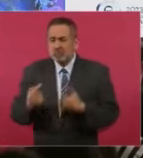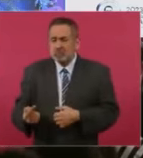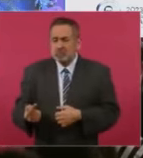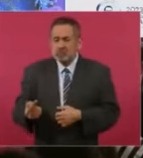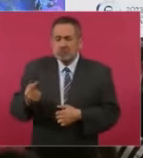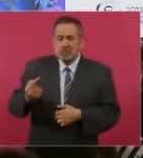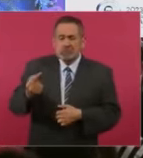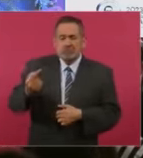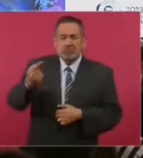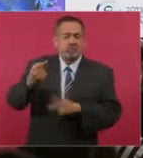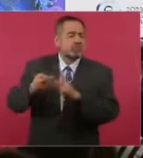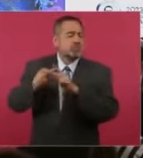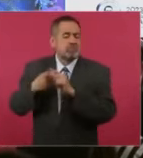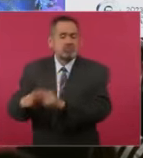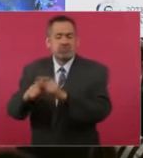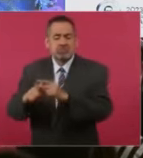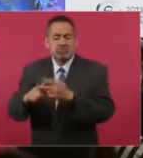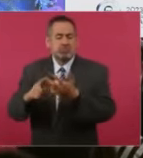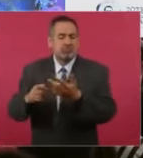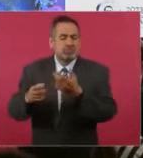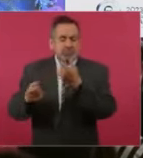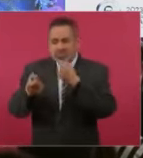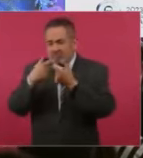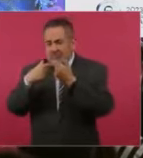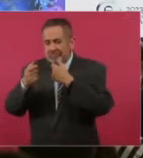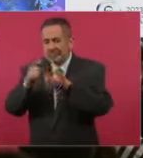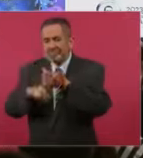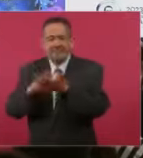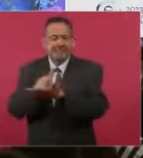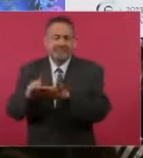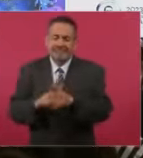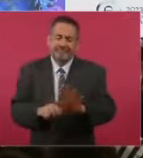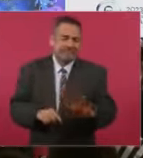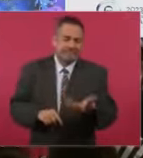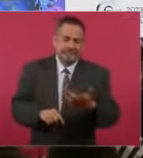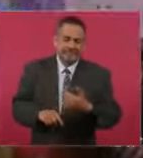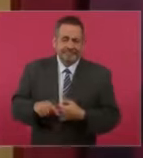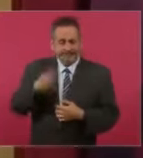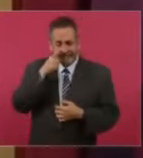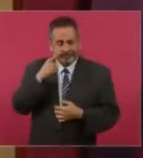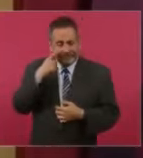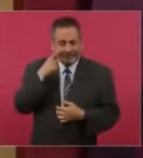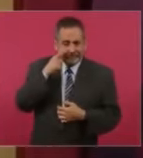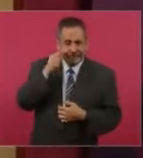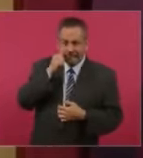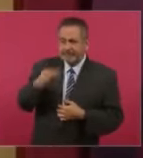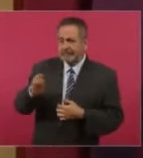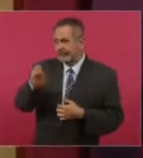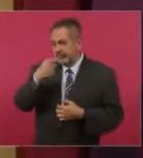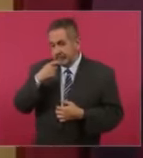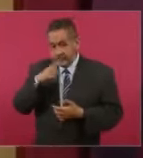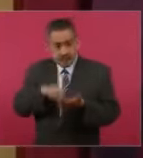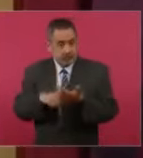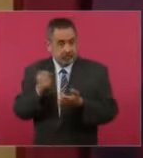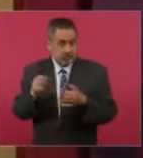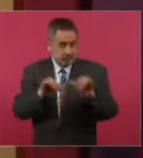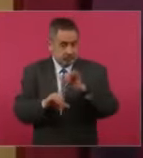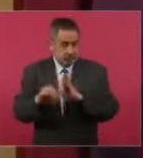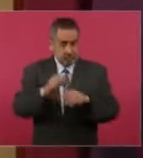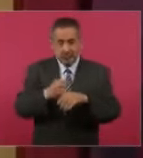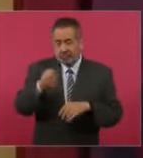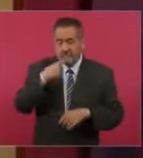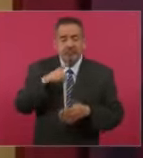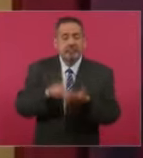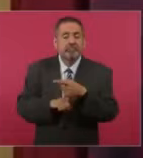en el consumo de drogas. Un antecedente importante del consumo de drogas de alto impacto, de drogas sintéticas,